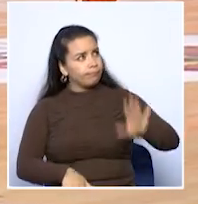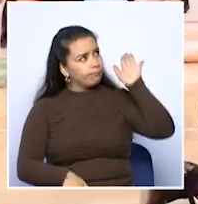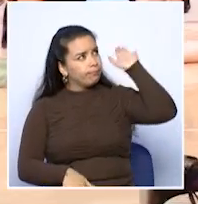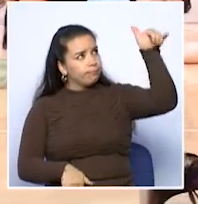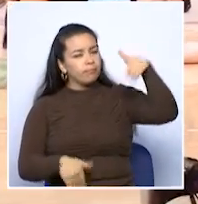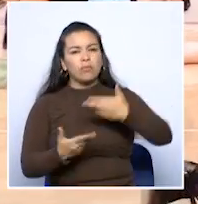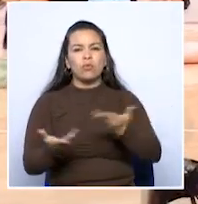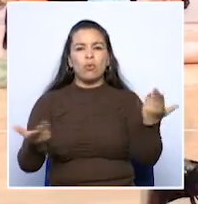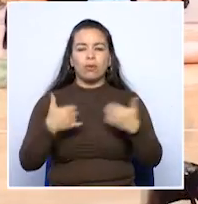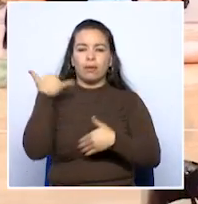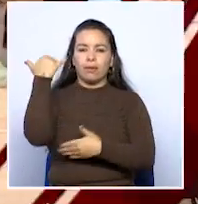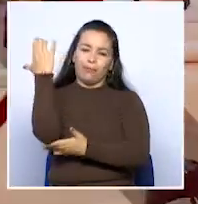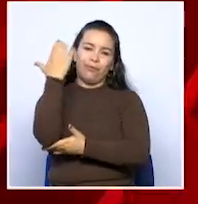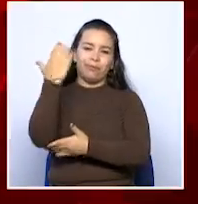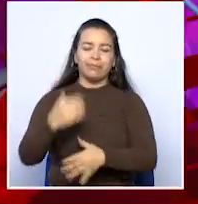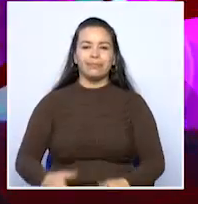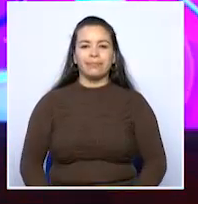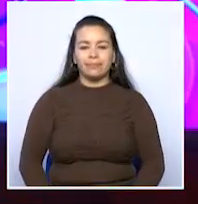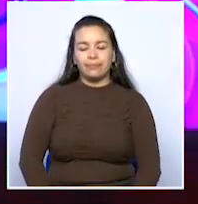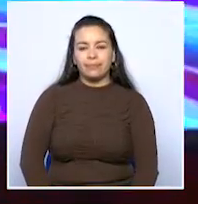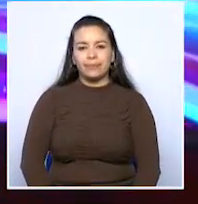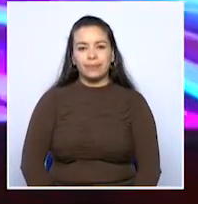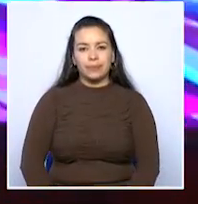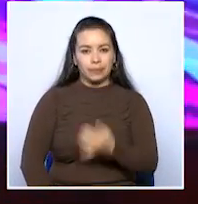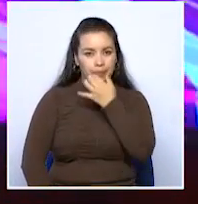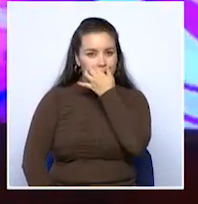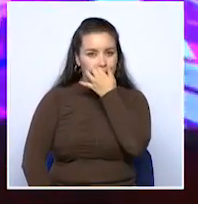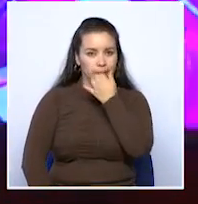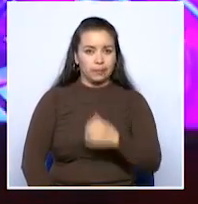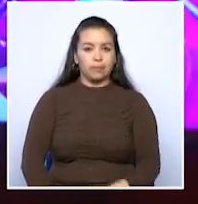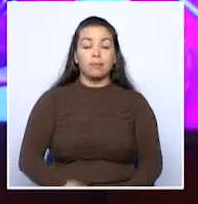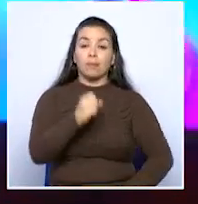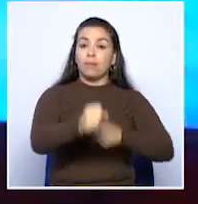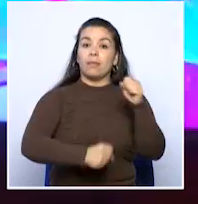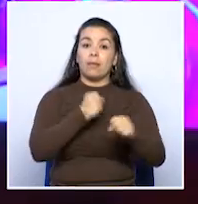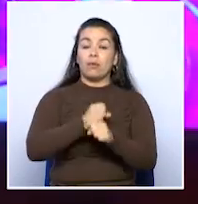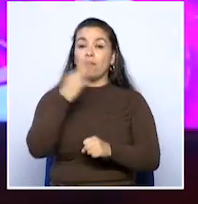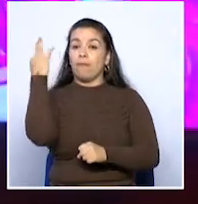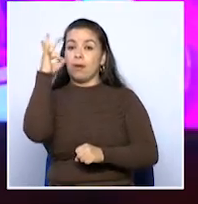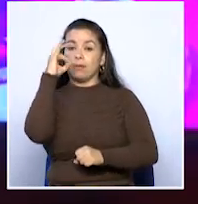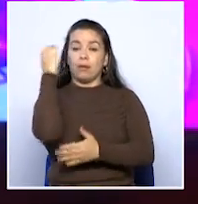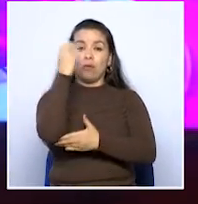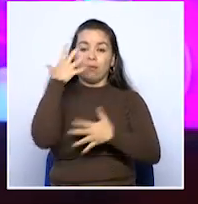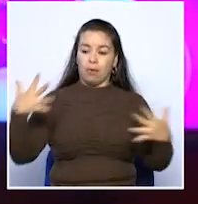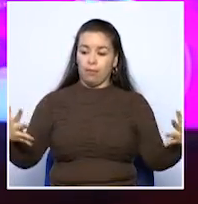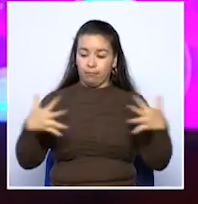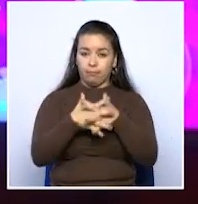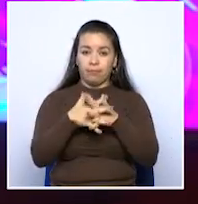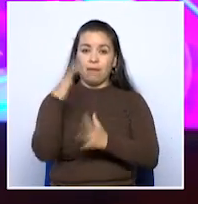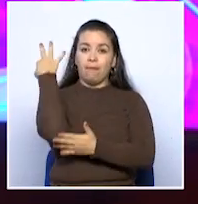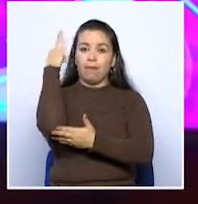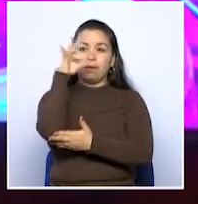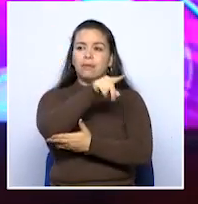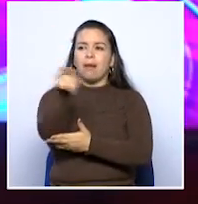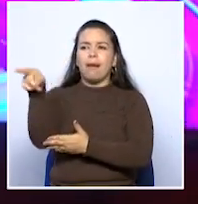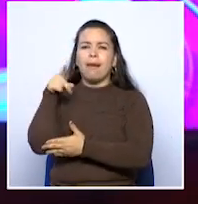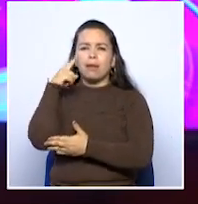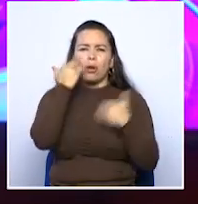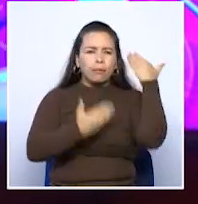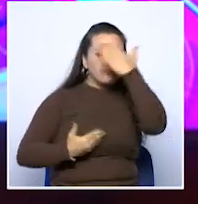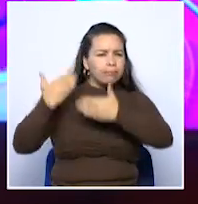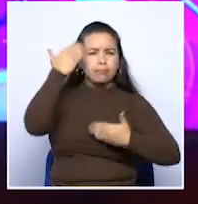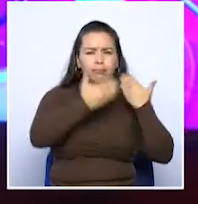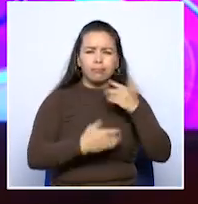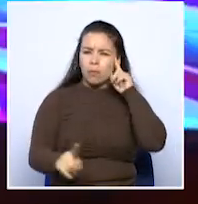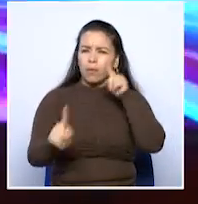en territorio colombiano. En el año Francia-Colombia, la alianza francesa se ha dedicado a realizar actividades en pro